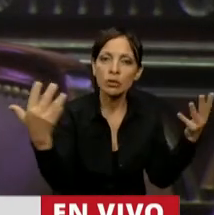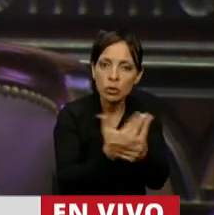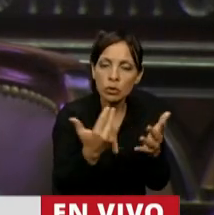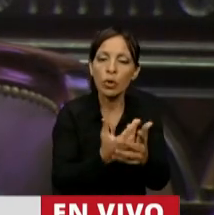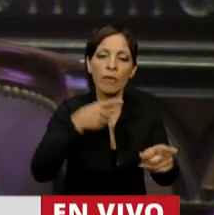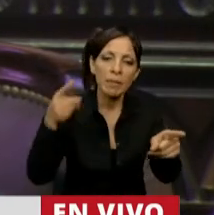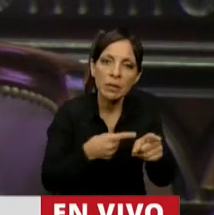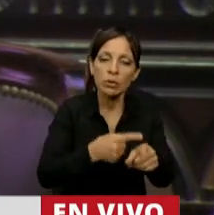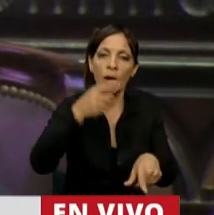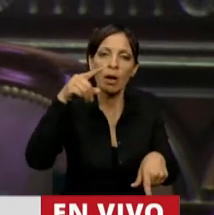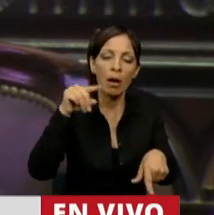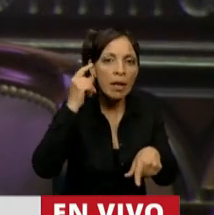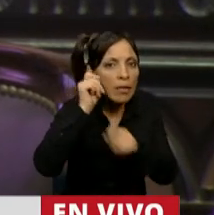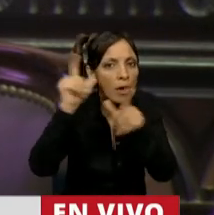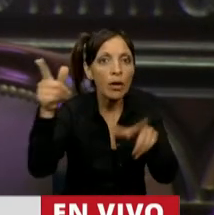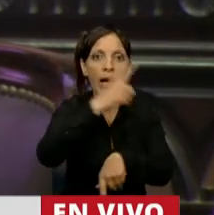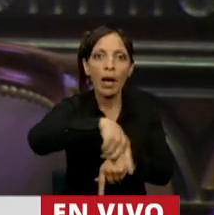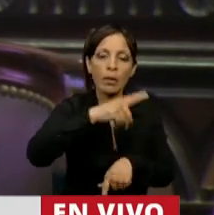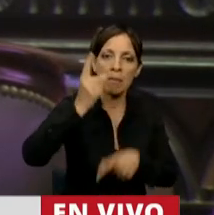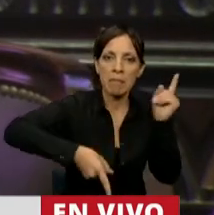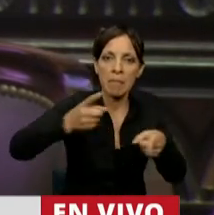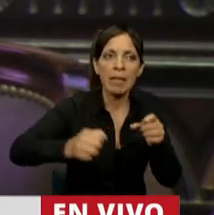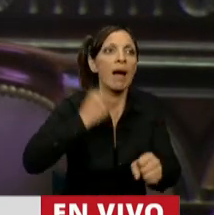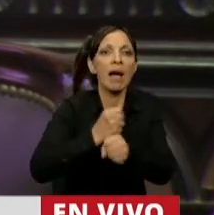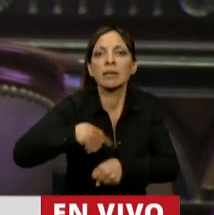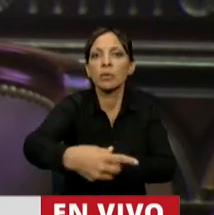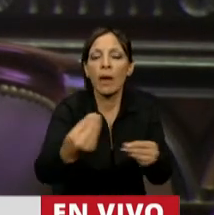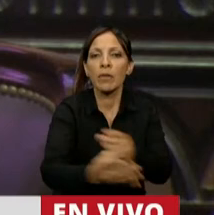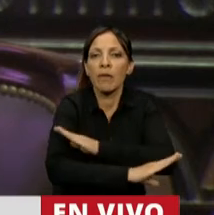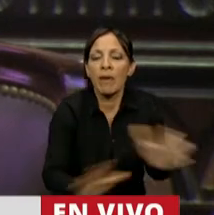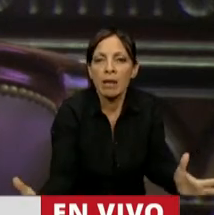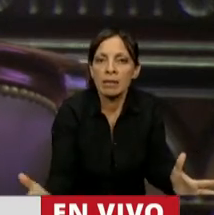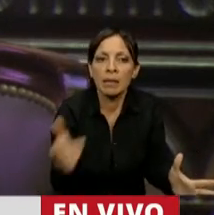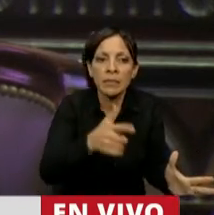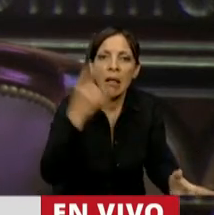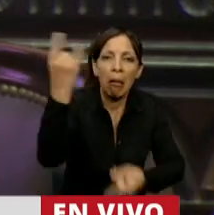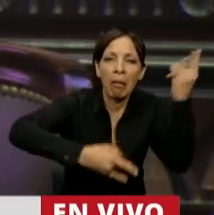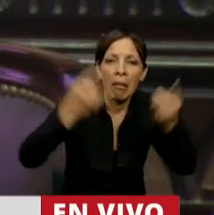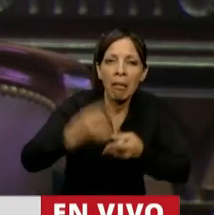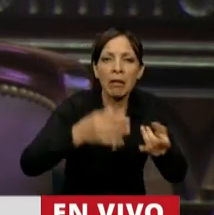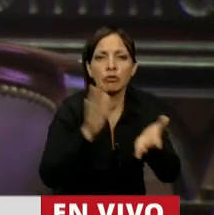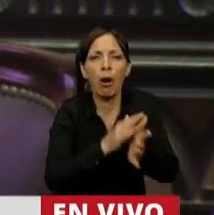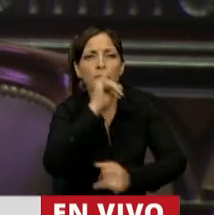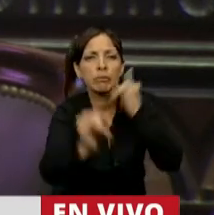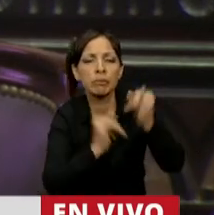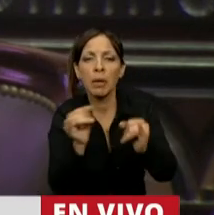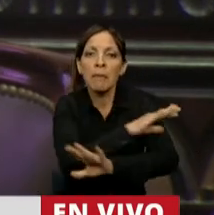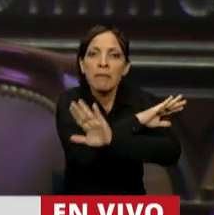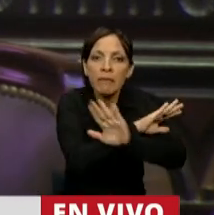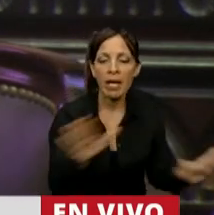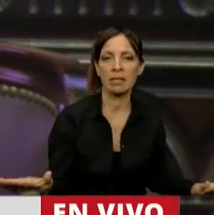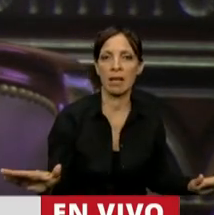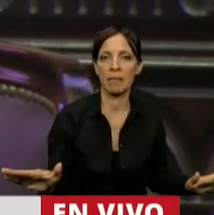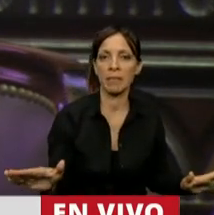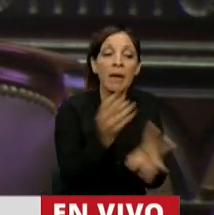persecución ideológica que ustedes demandan. ¿Hasta cuándo quieren hacer esta falaz mentira del relato? No, basta,